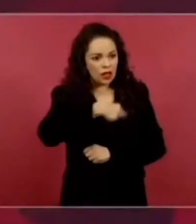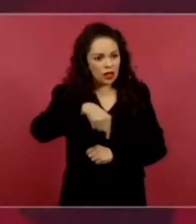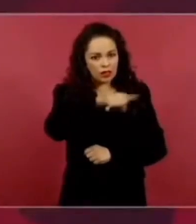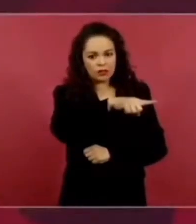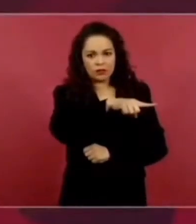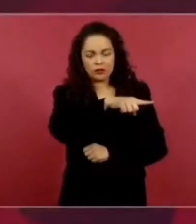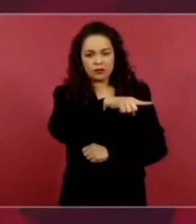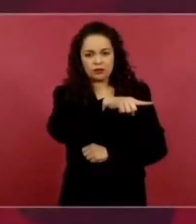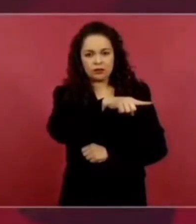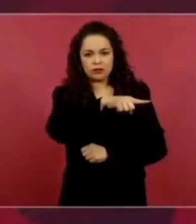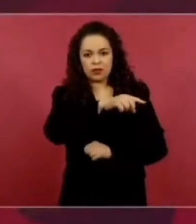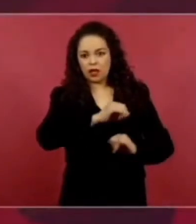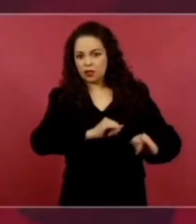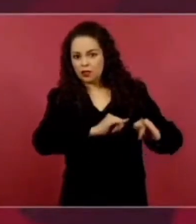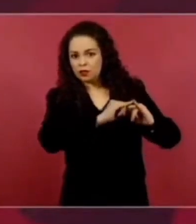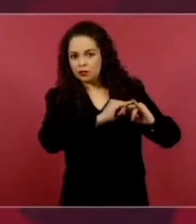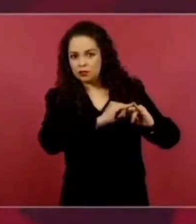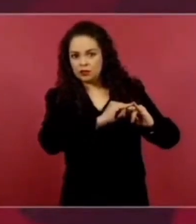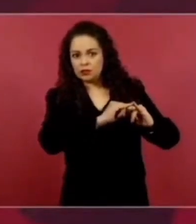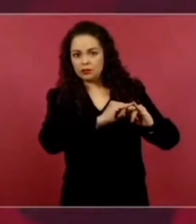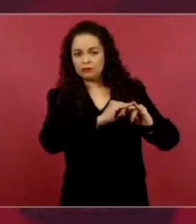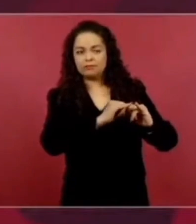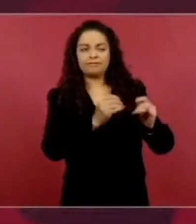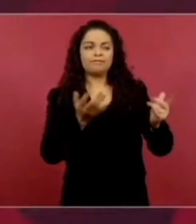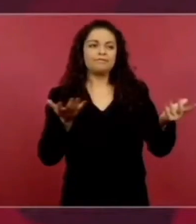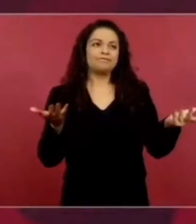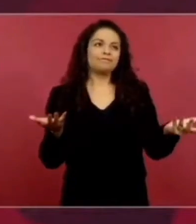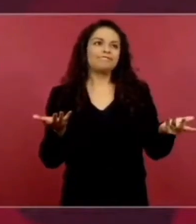estaban infiltradas.